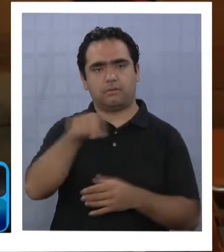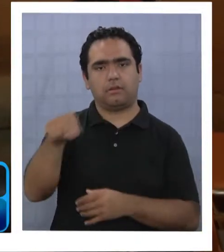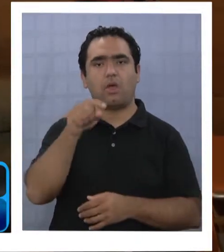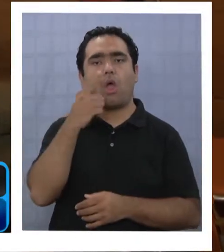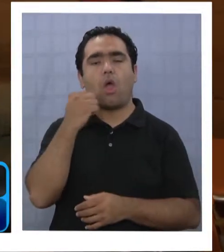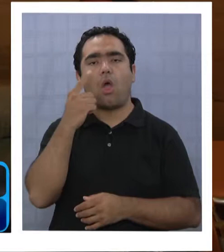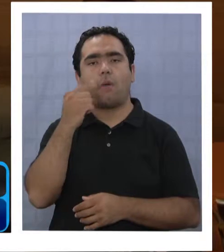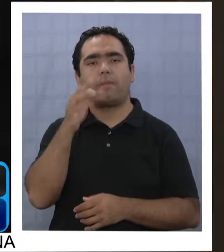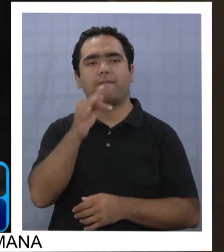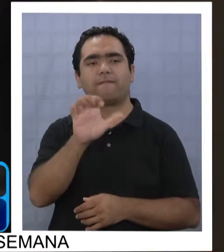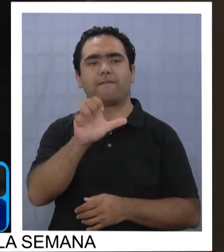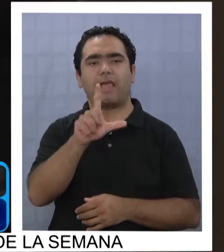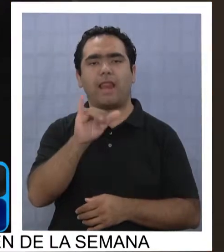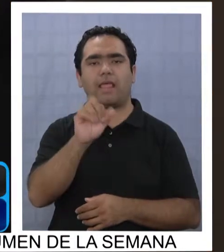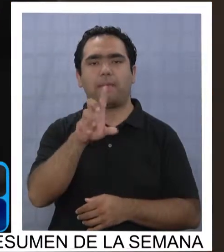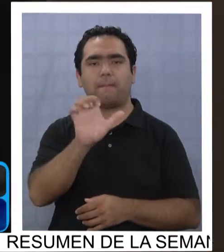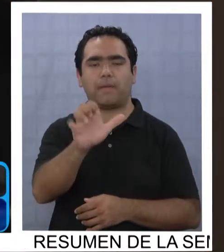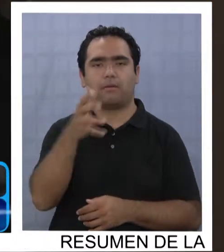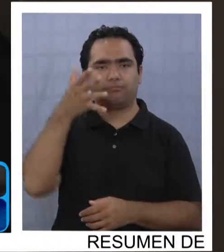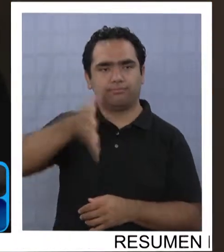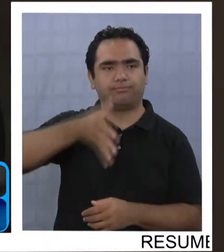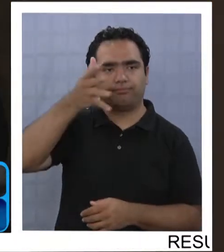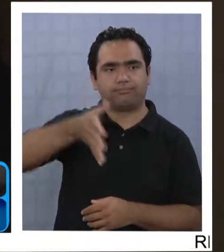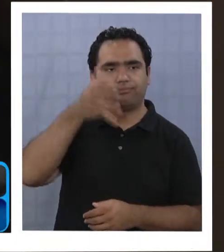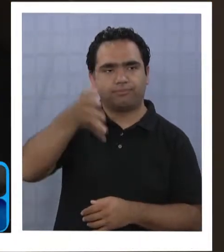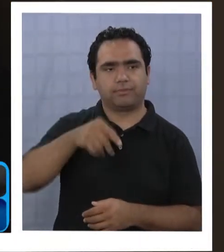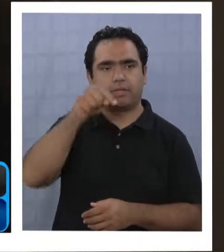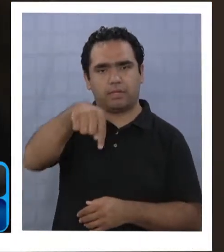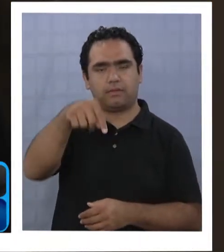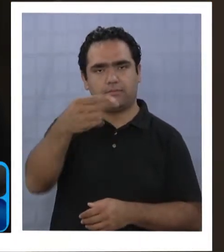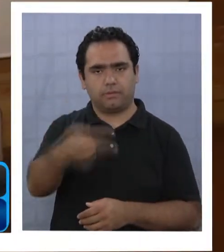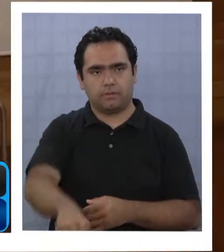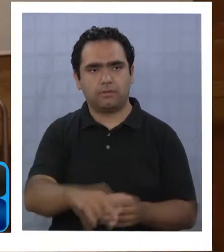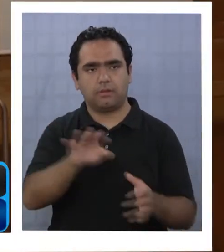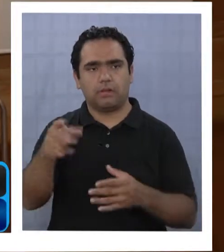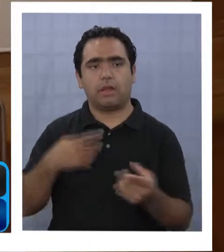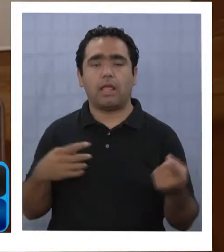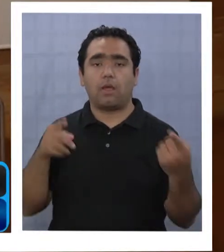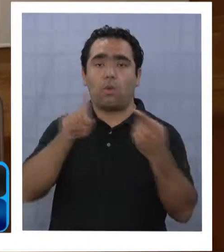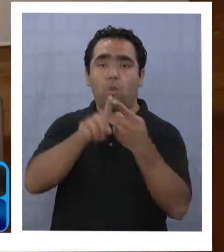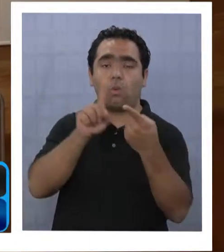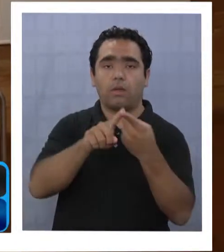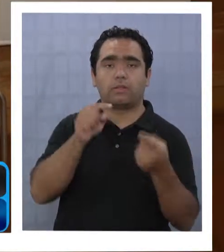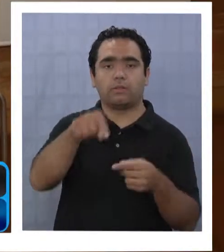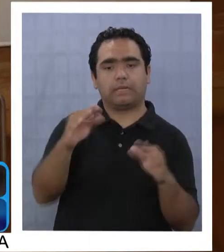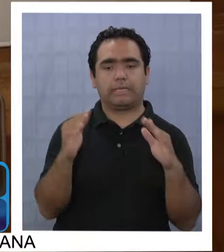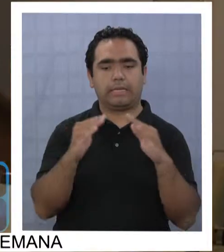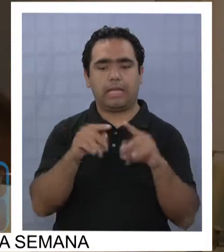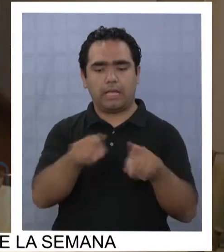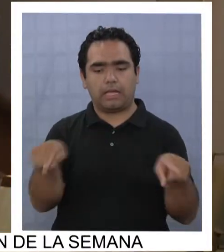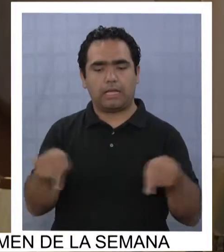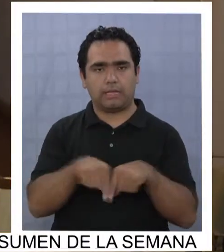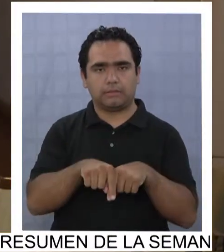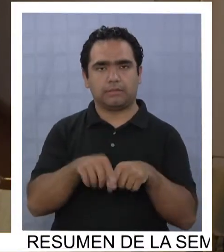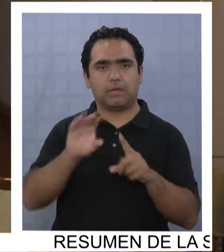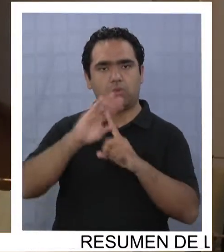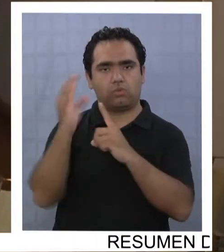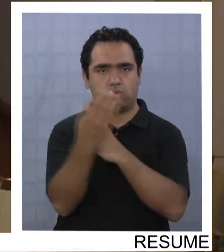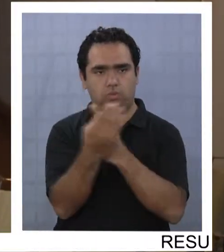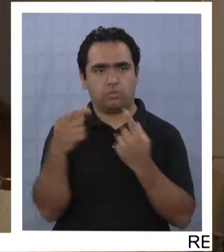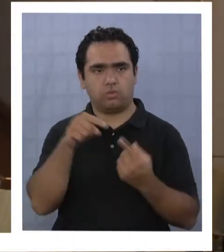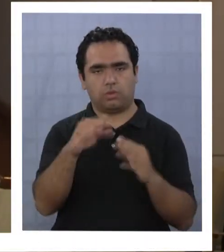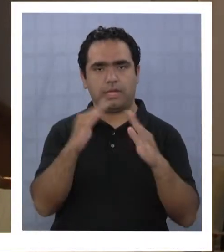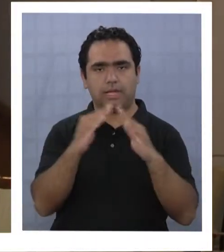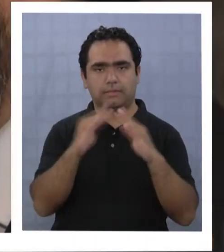Felipe Ahumada, entregó a productores y realizadores locales. El encuentro se realizó en la Casa de la Cultura y los asistentes